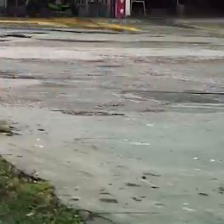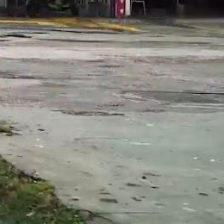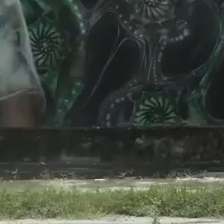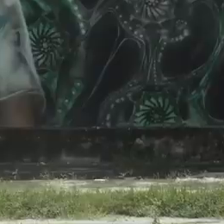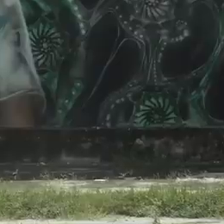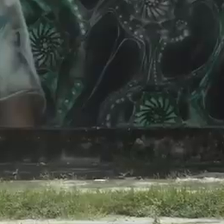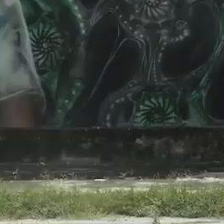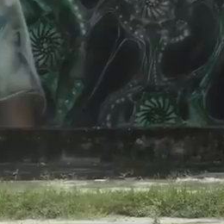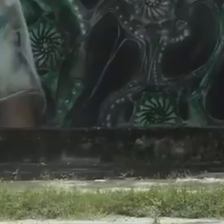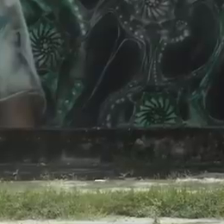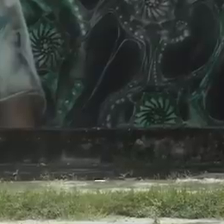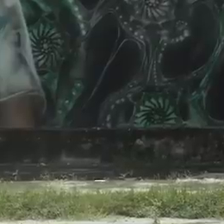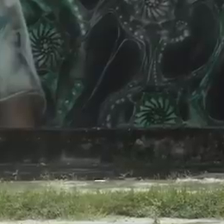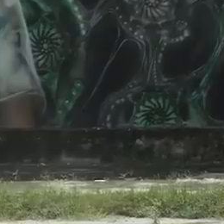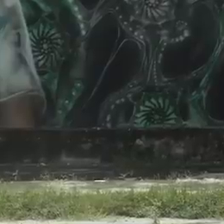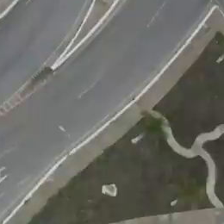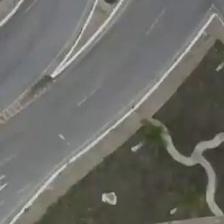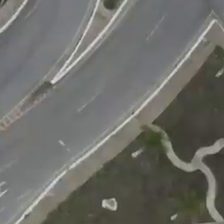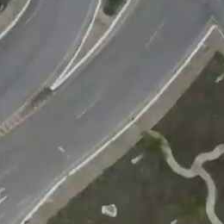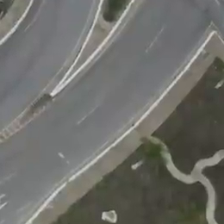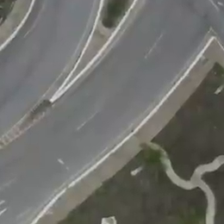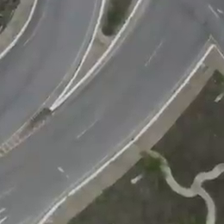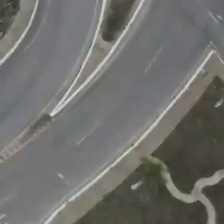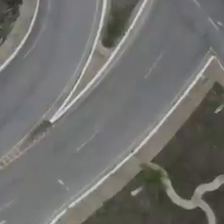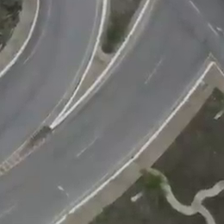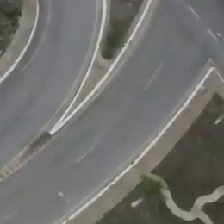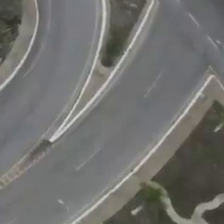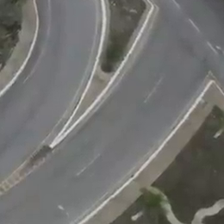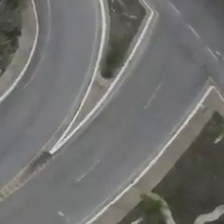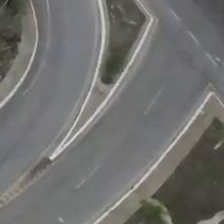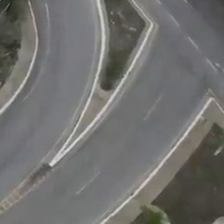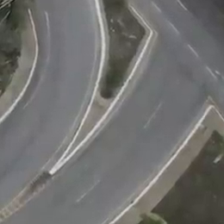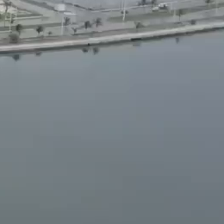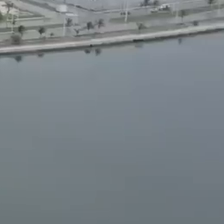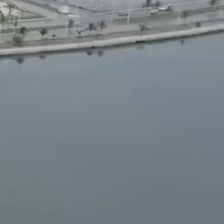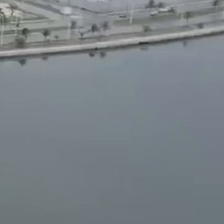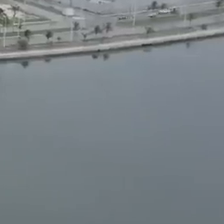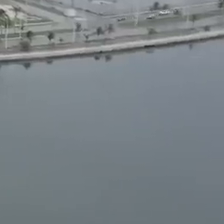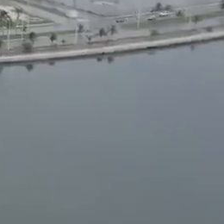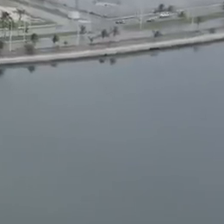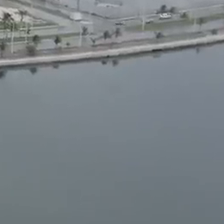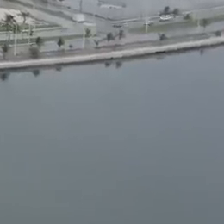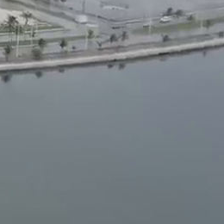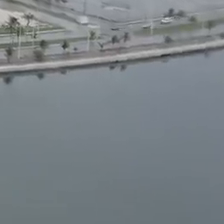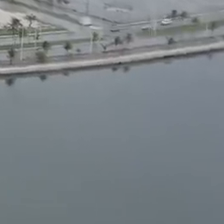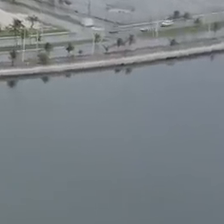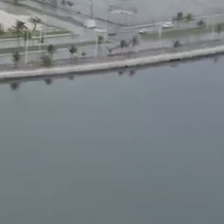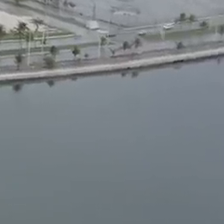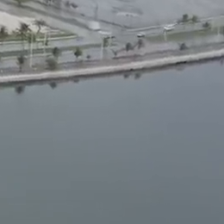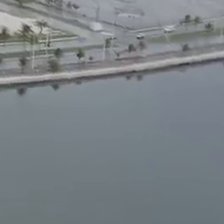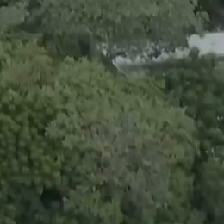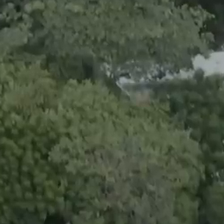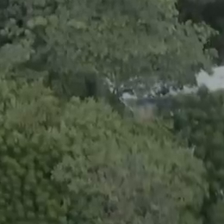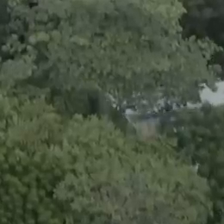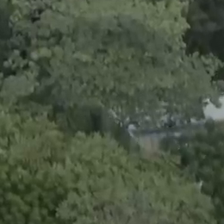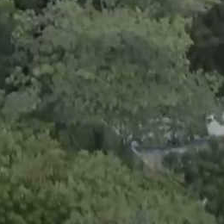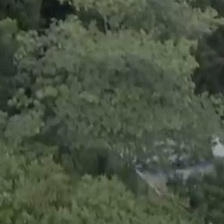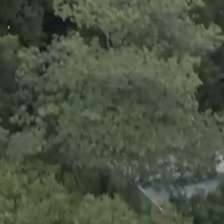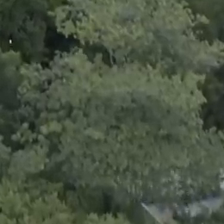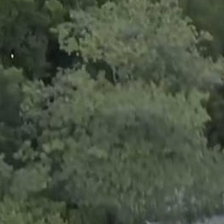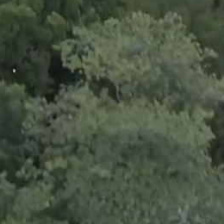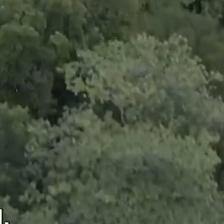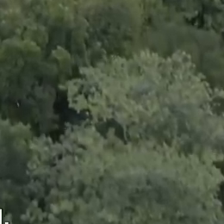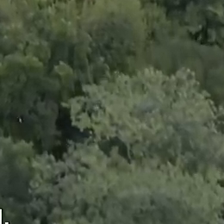Esta es una comunidad nacida del ferrocarril. Gracias al ferrocarril del sureste, la obra insignia del gobierno de Lázaro